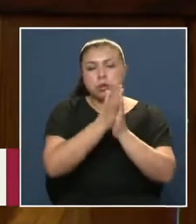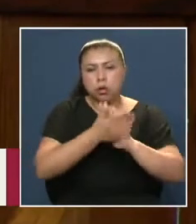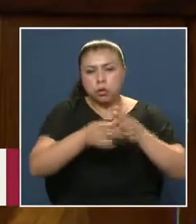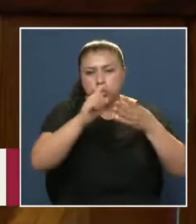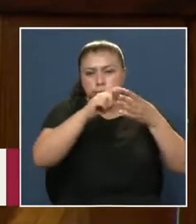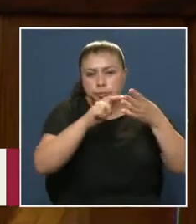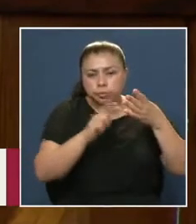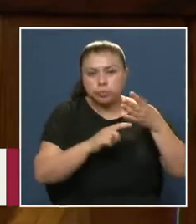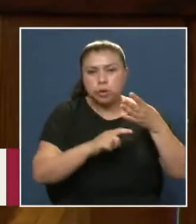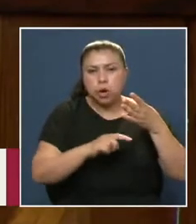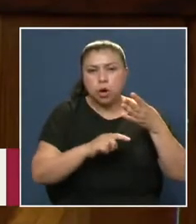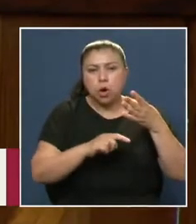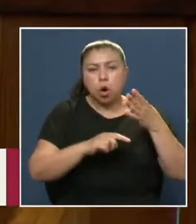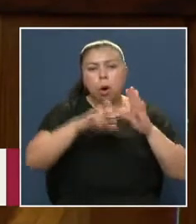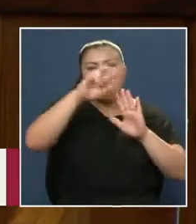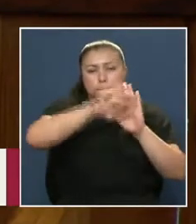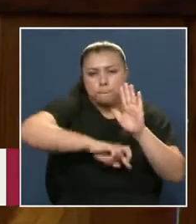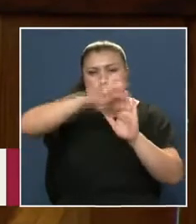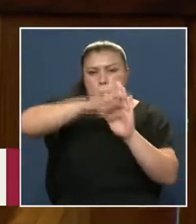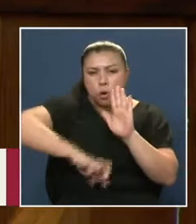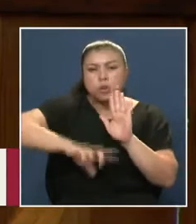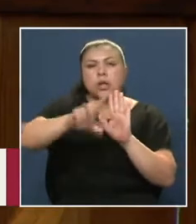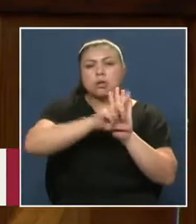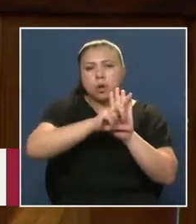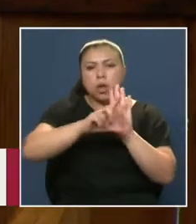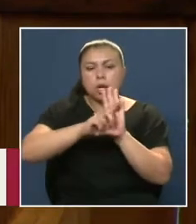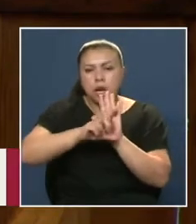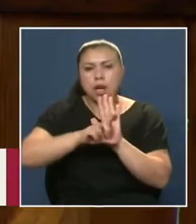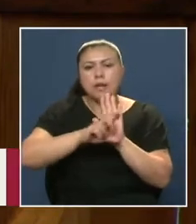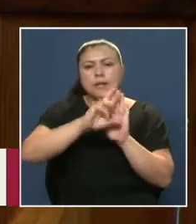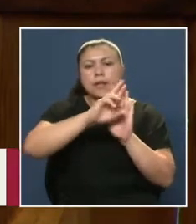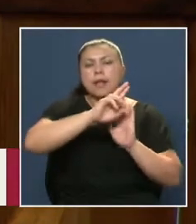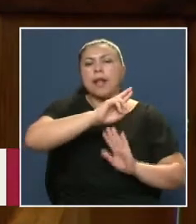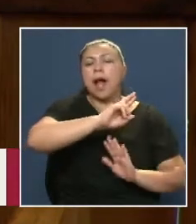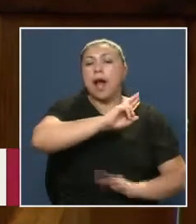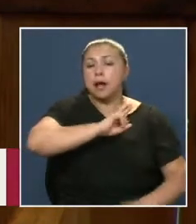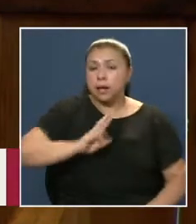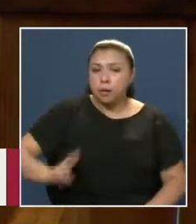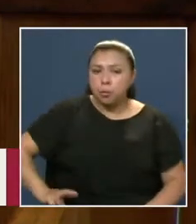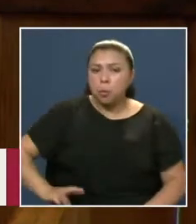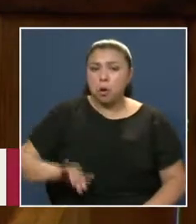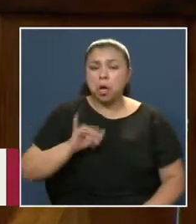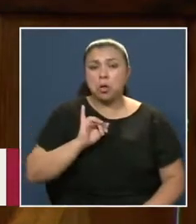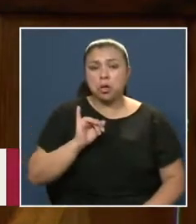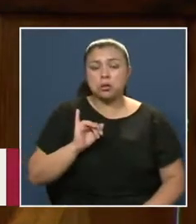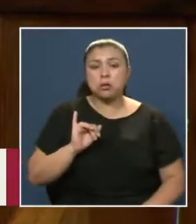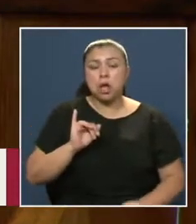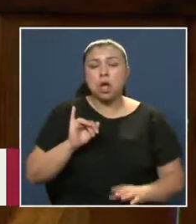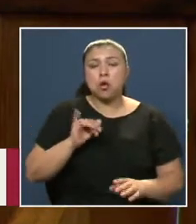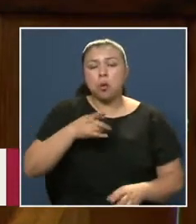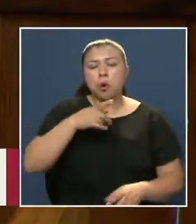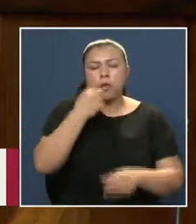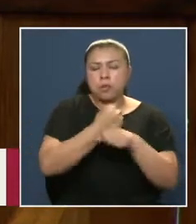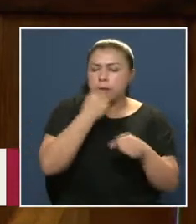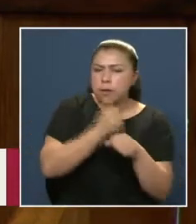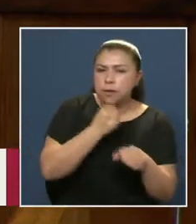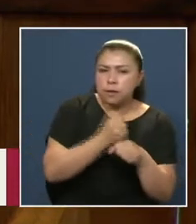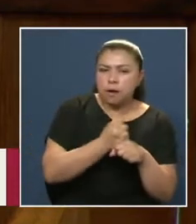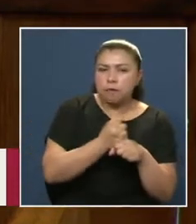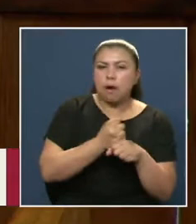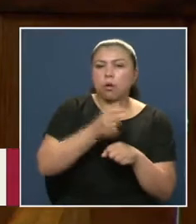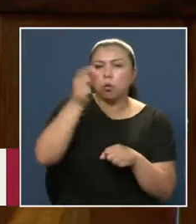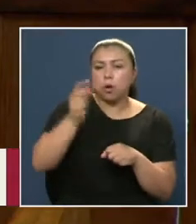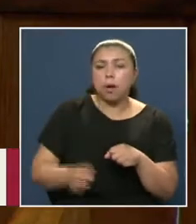Un cúmulo De proyectos Y leyes De la república Que son testimonios De la dedicación De un